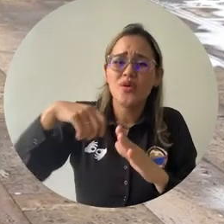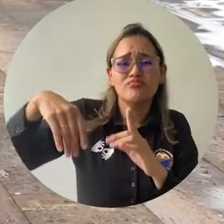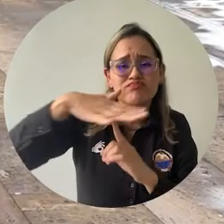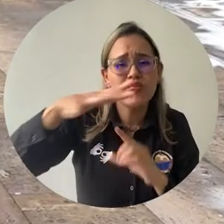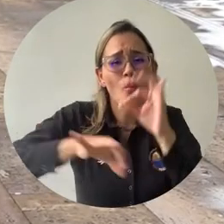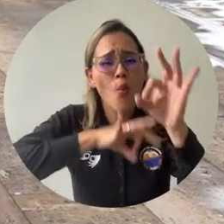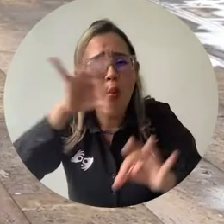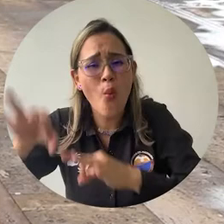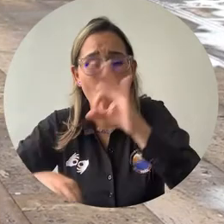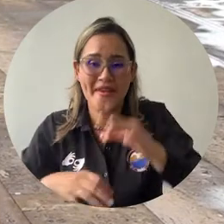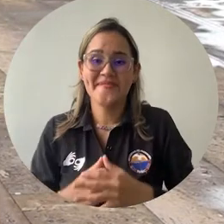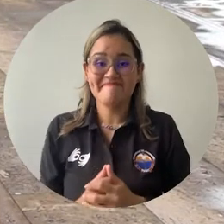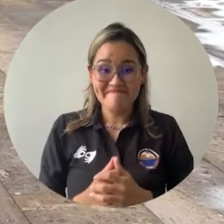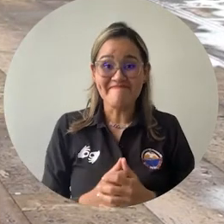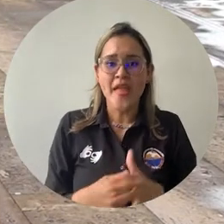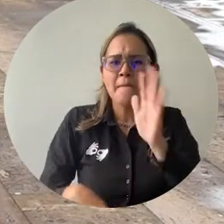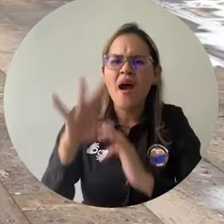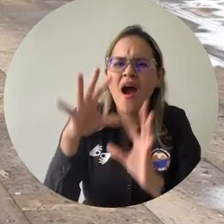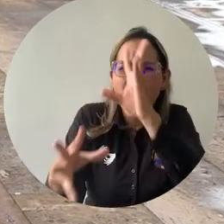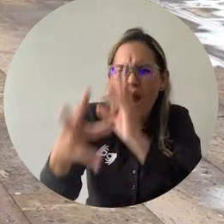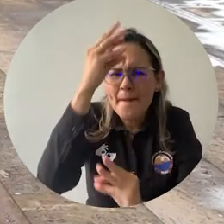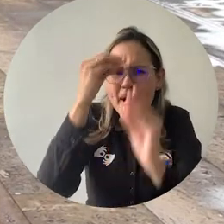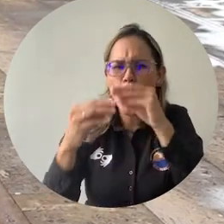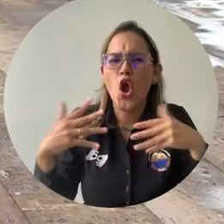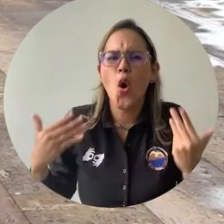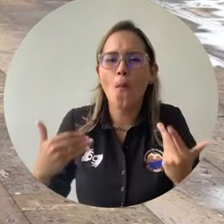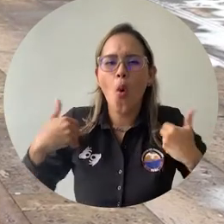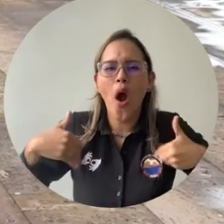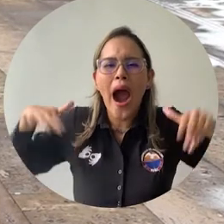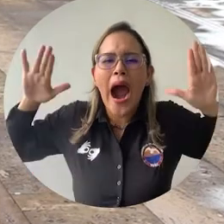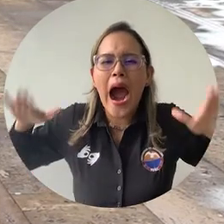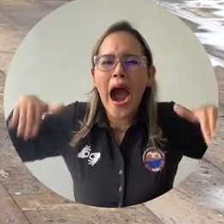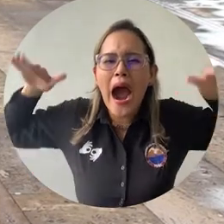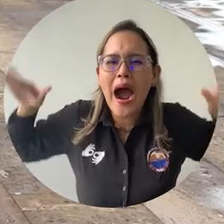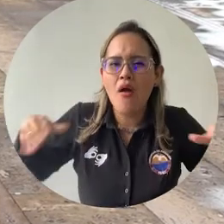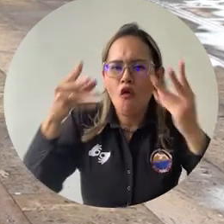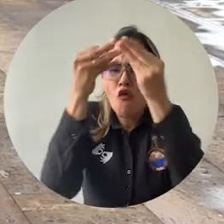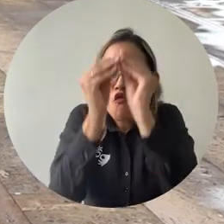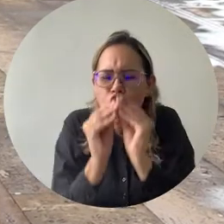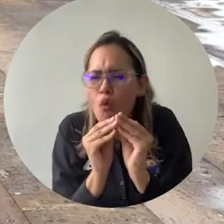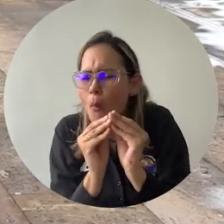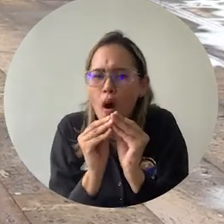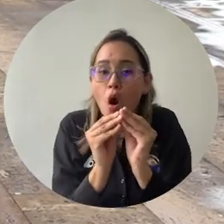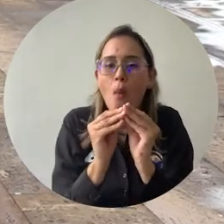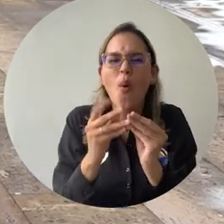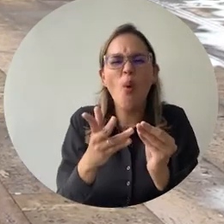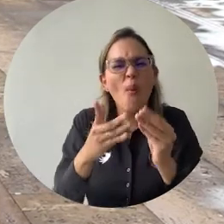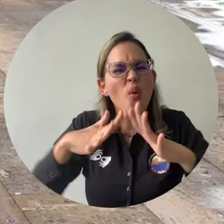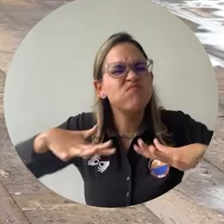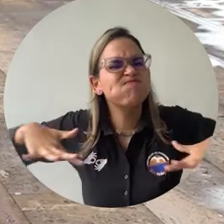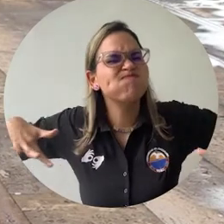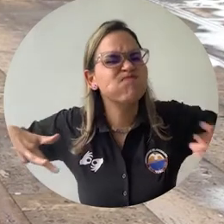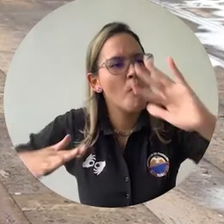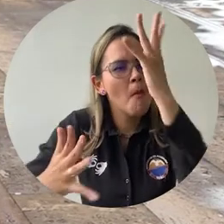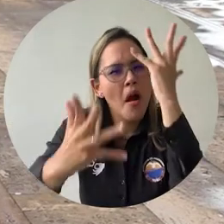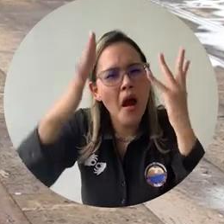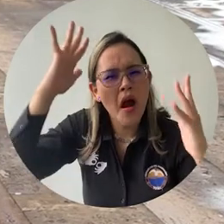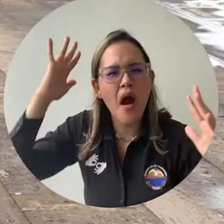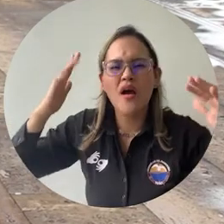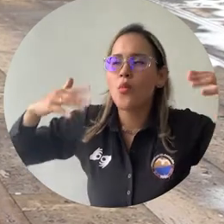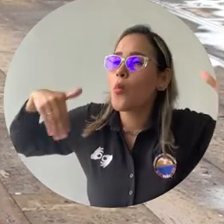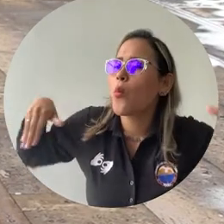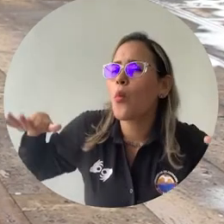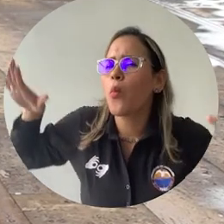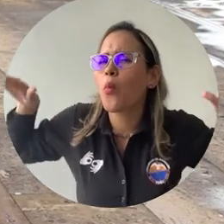que hemos aprendido desde la anatomía de las aves, cómo interactúan con su medio, algunas particularidades de las especies, hemos